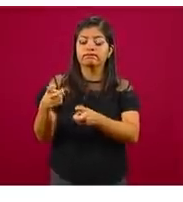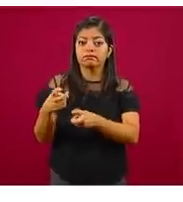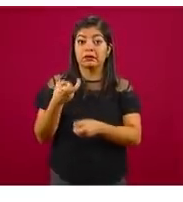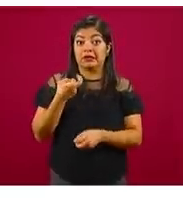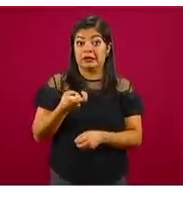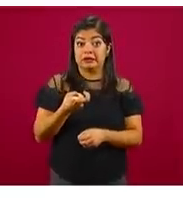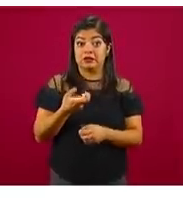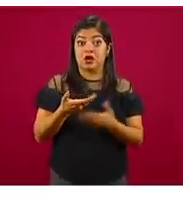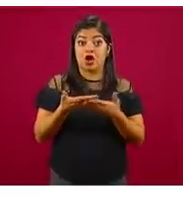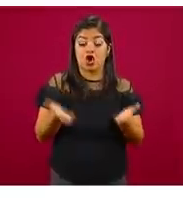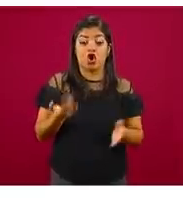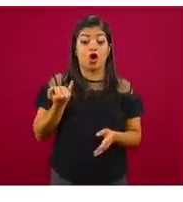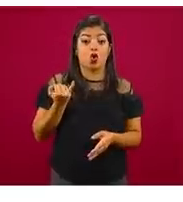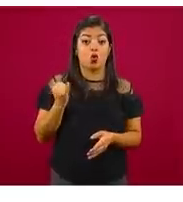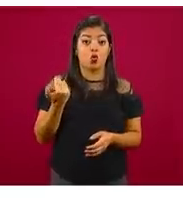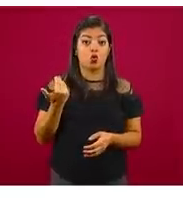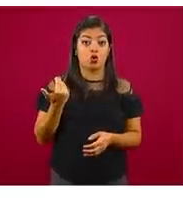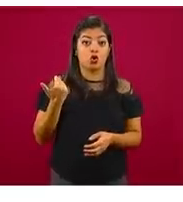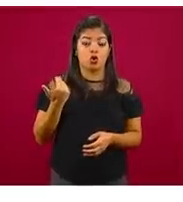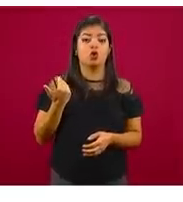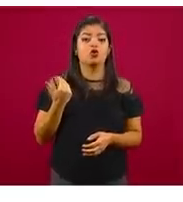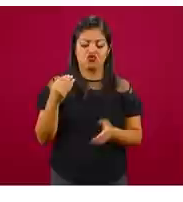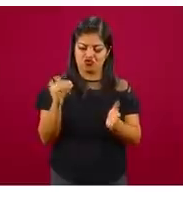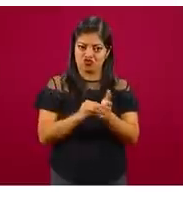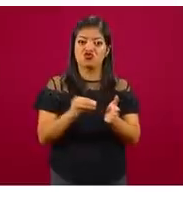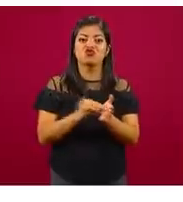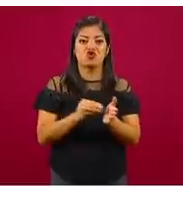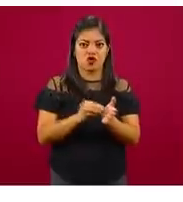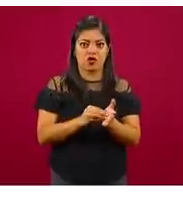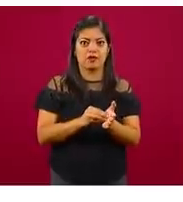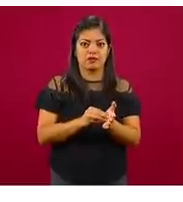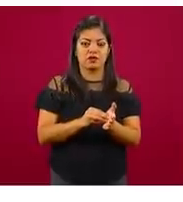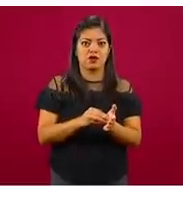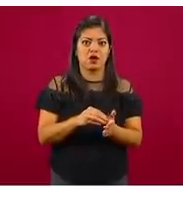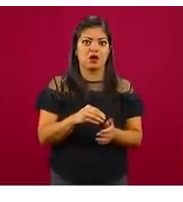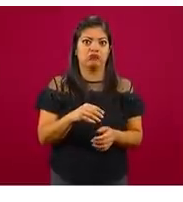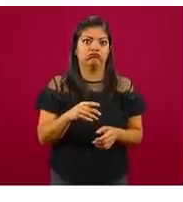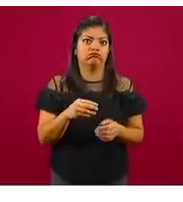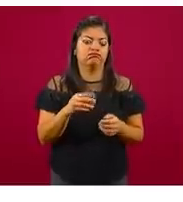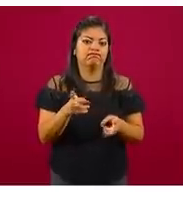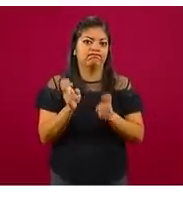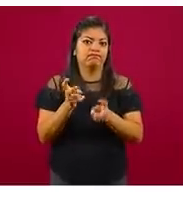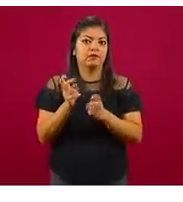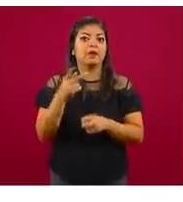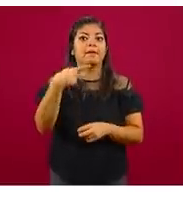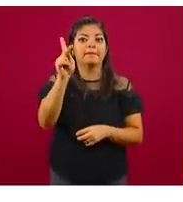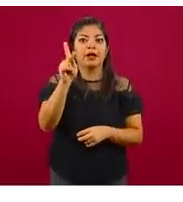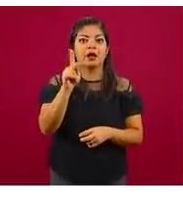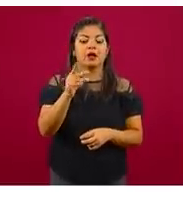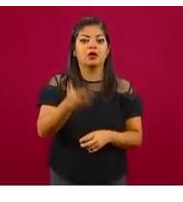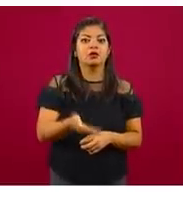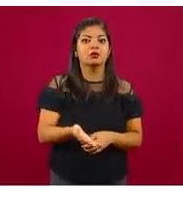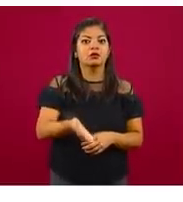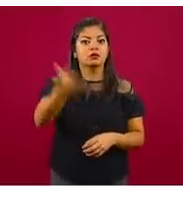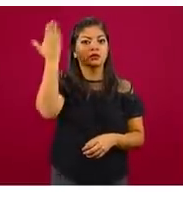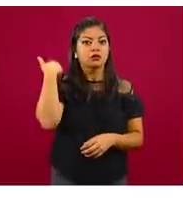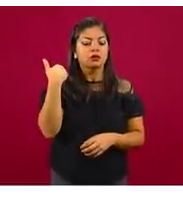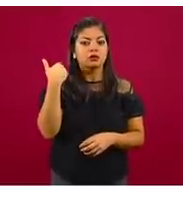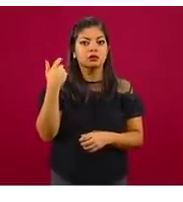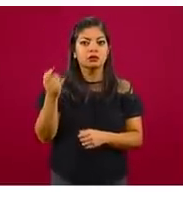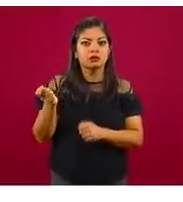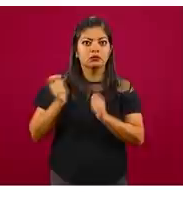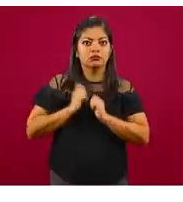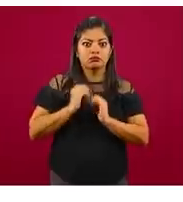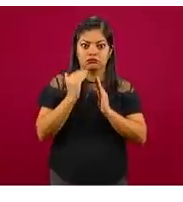junio obviamente es muy alta, pero muy baja comparada con los datos en la estadística que